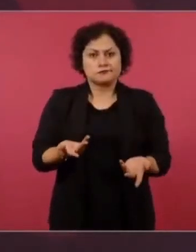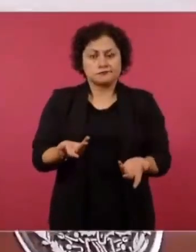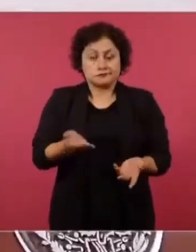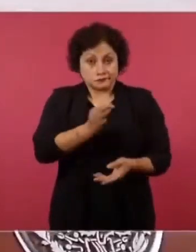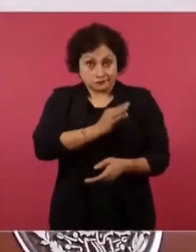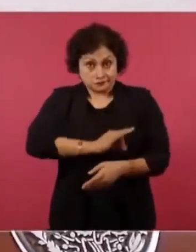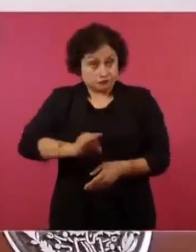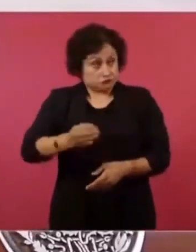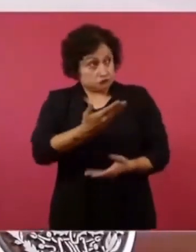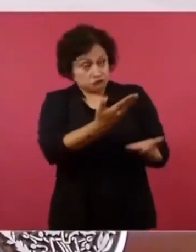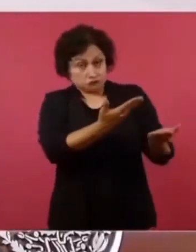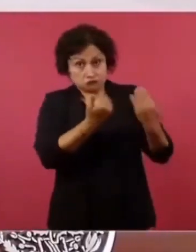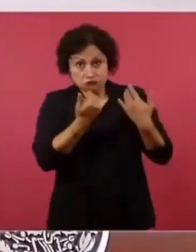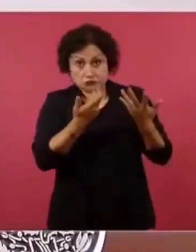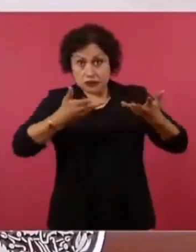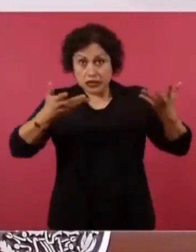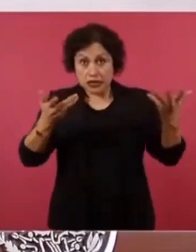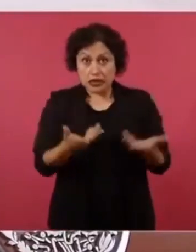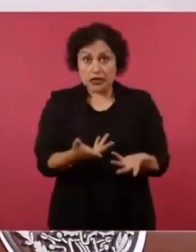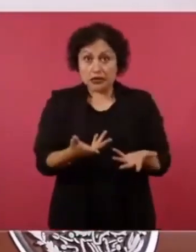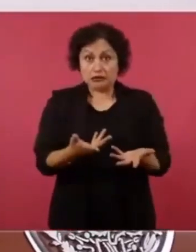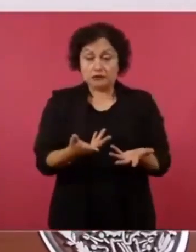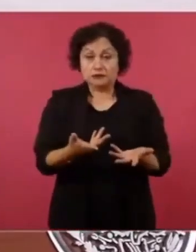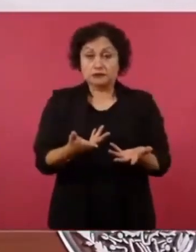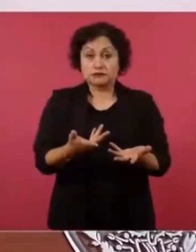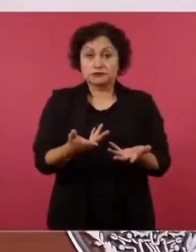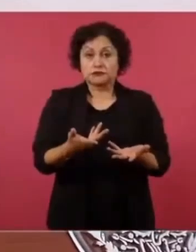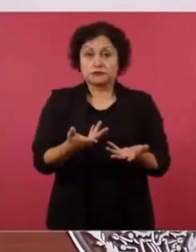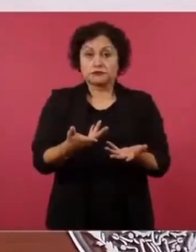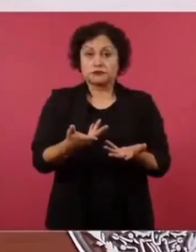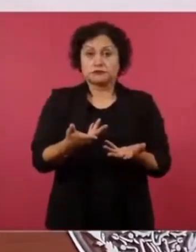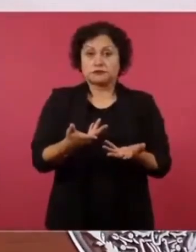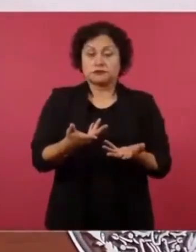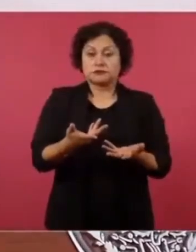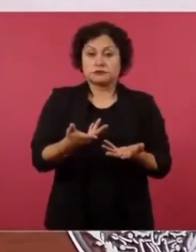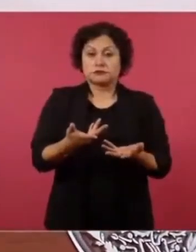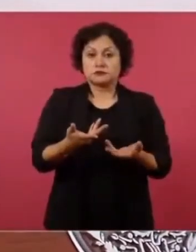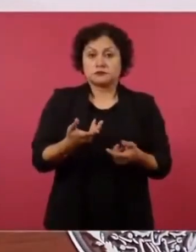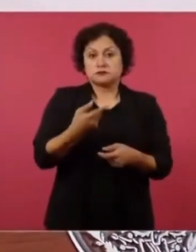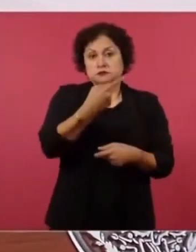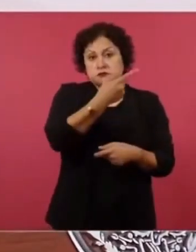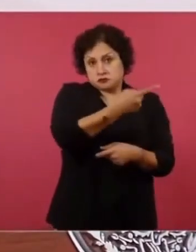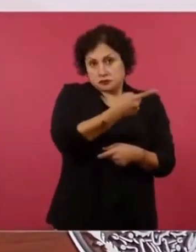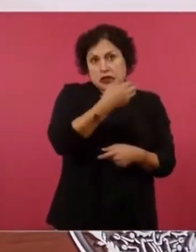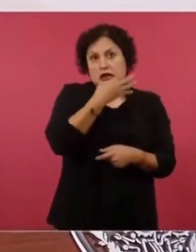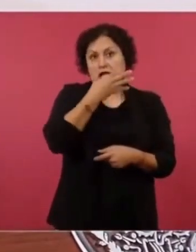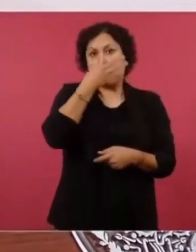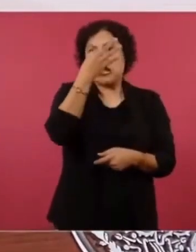no fui solo.